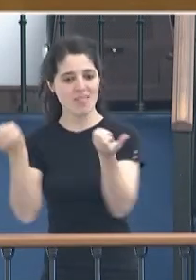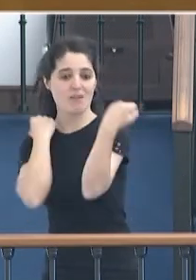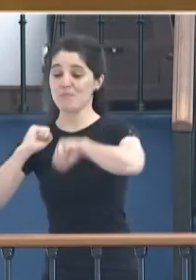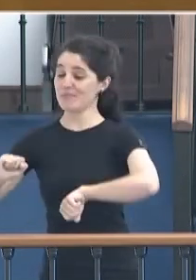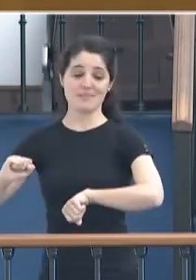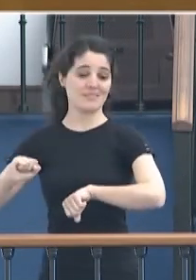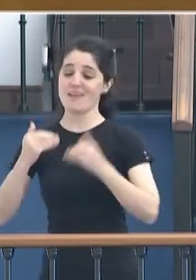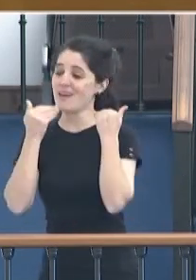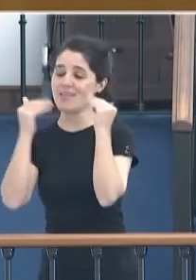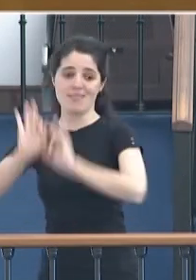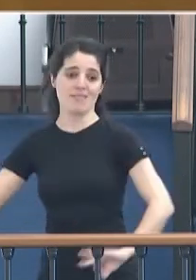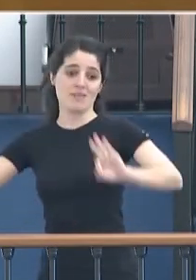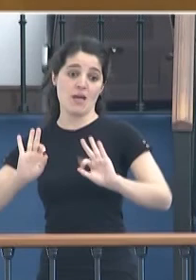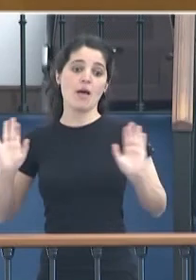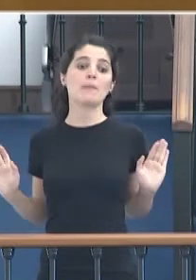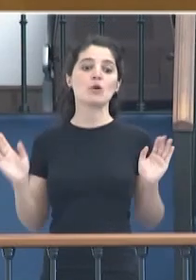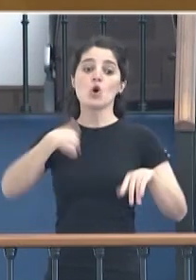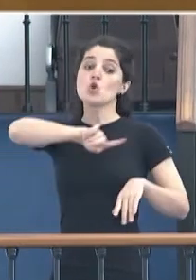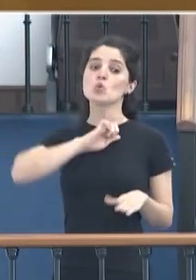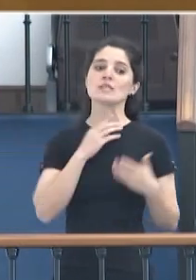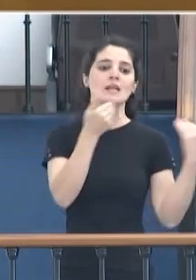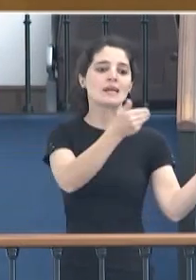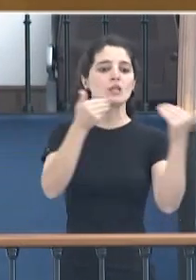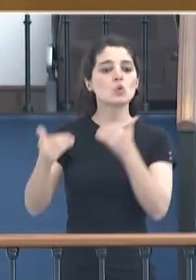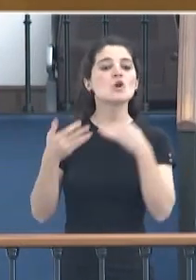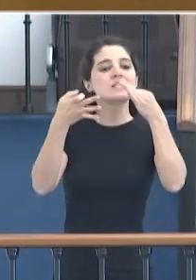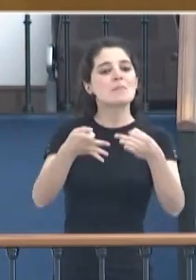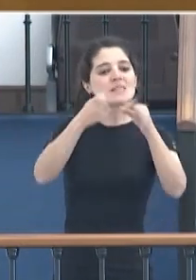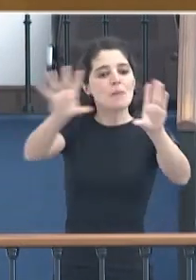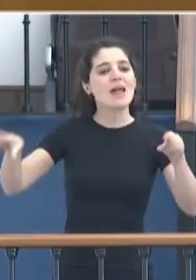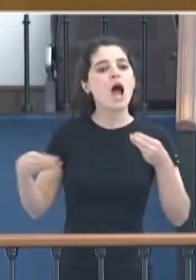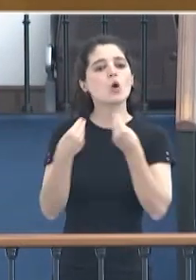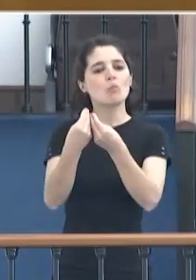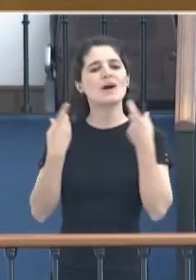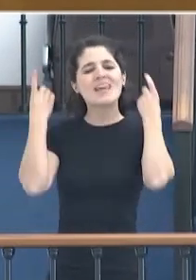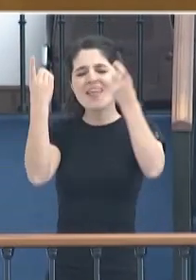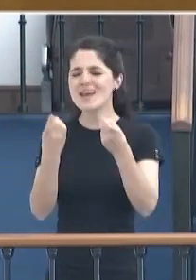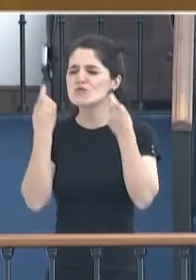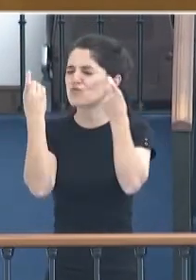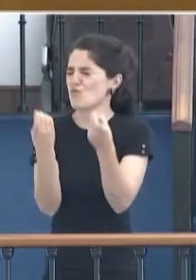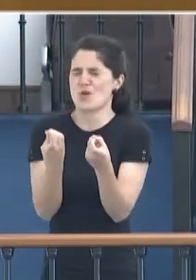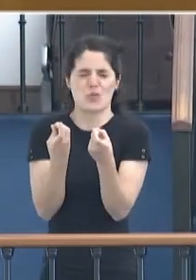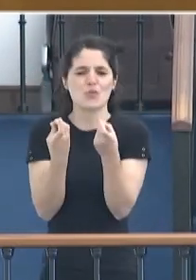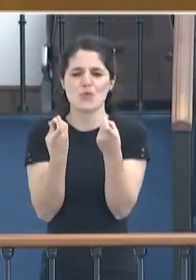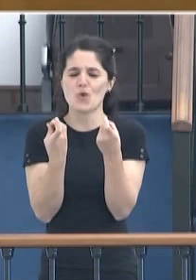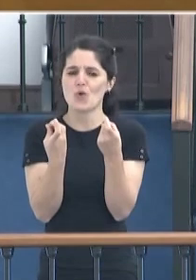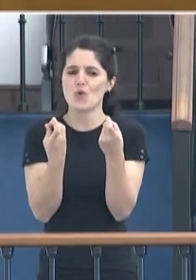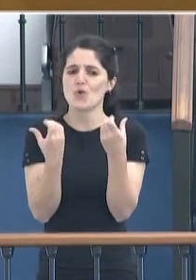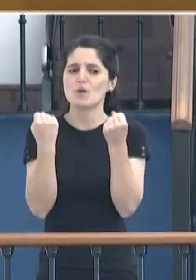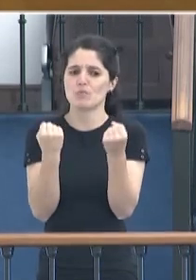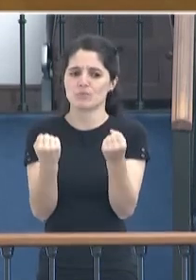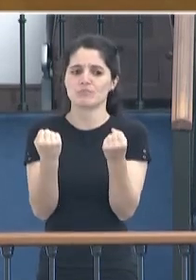que nuestra gratitud viene acompañada siempre de un esfuerzo tremendo por la mejora del sistema sanitario.